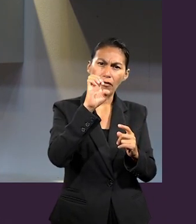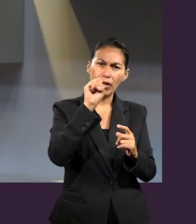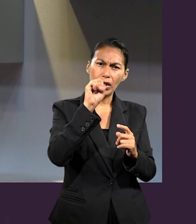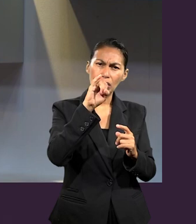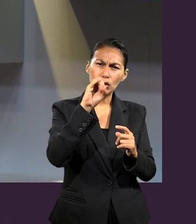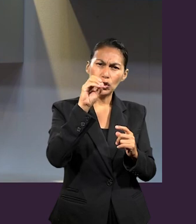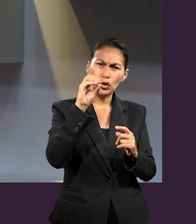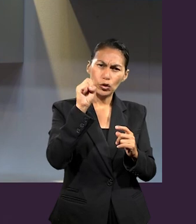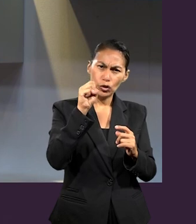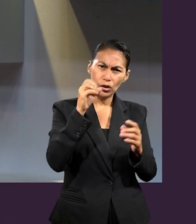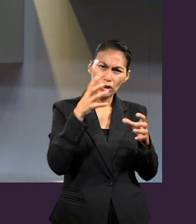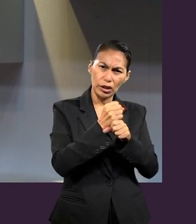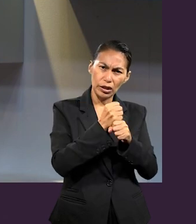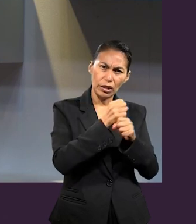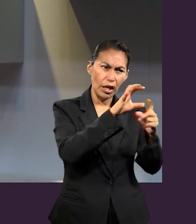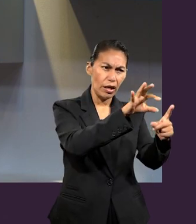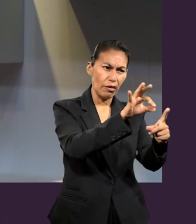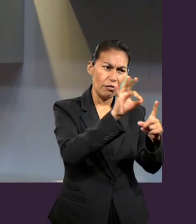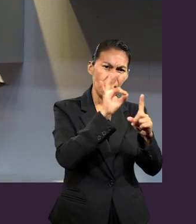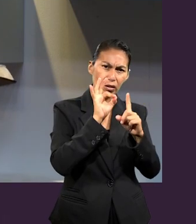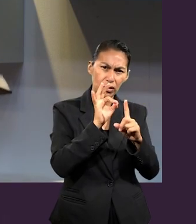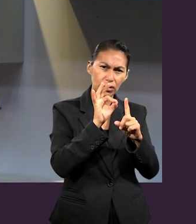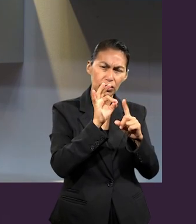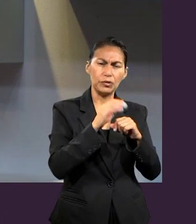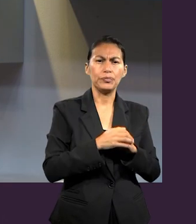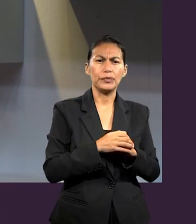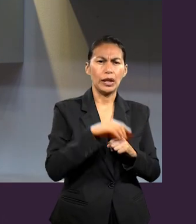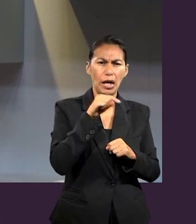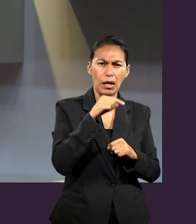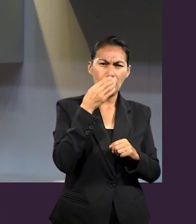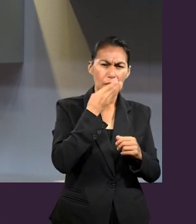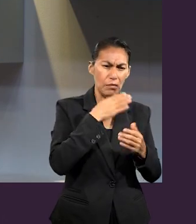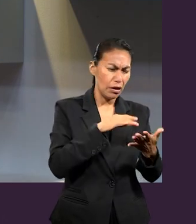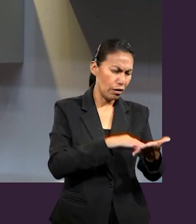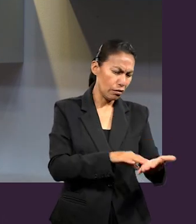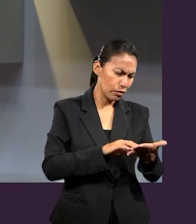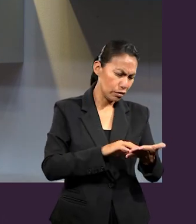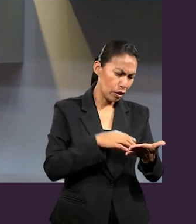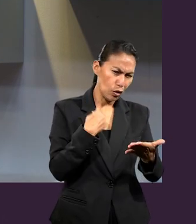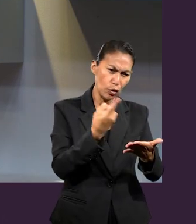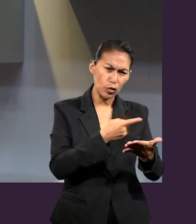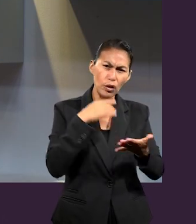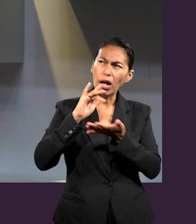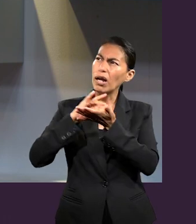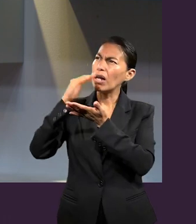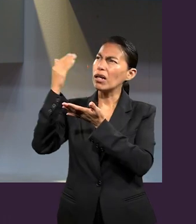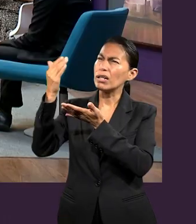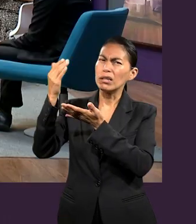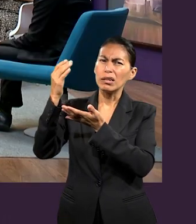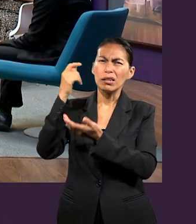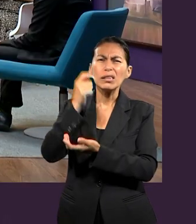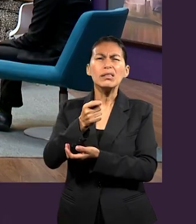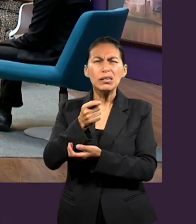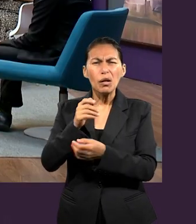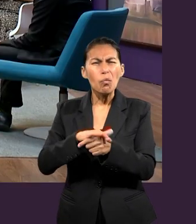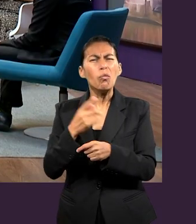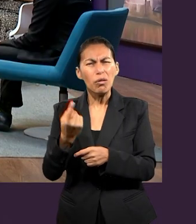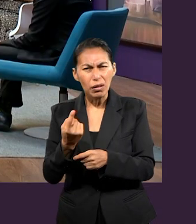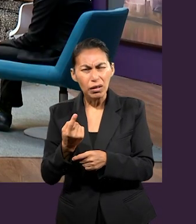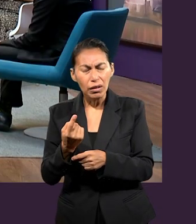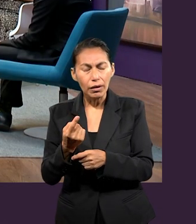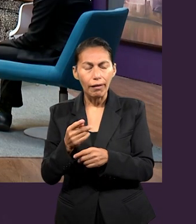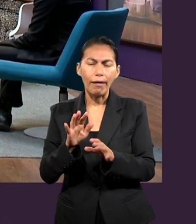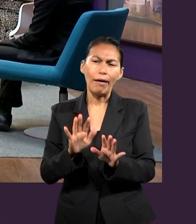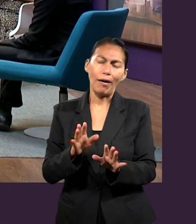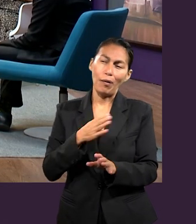Nos está invitando a agradecer. ¿Por qué tenemos que agradecer? Bueno, gracias a Dios por el Evangelio,